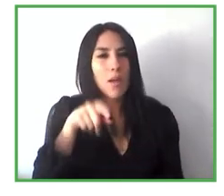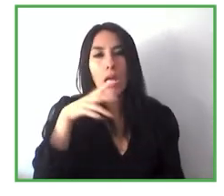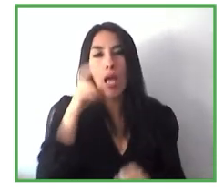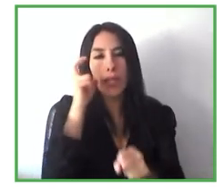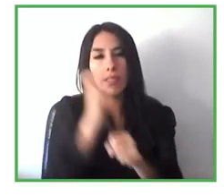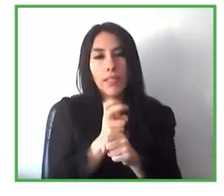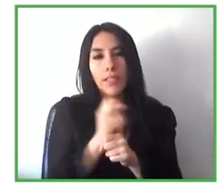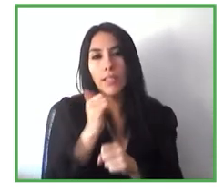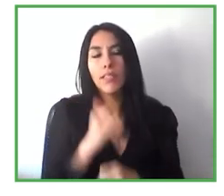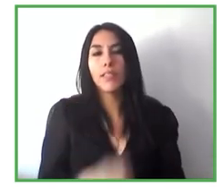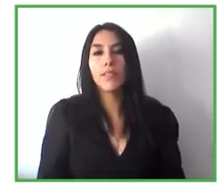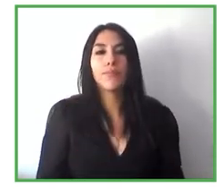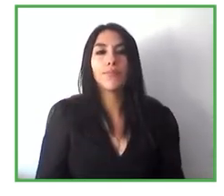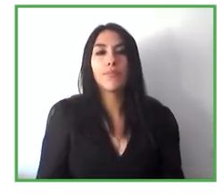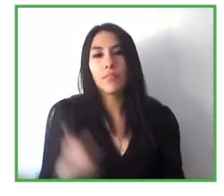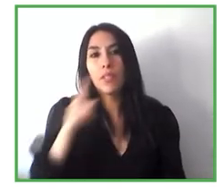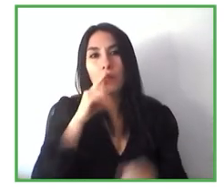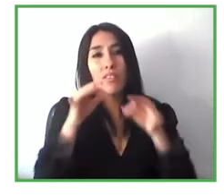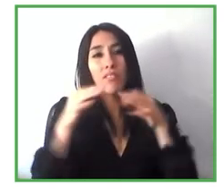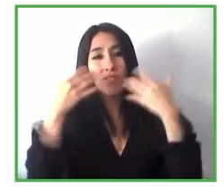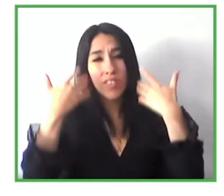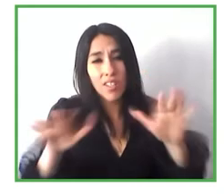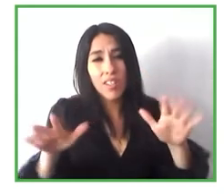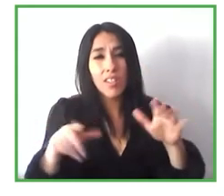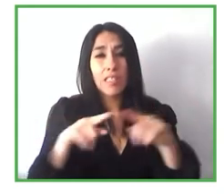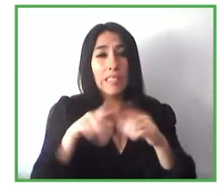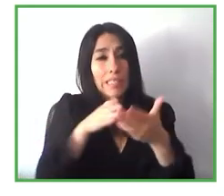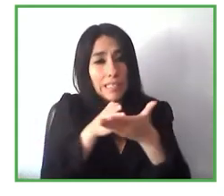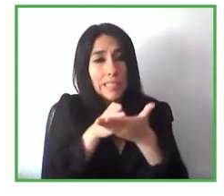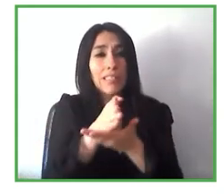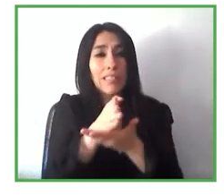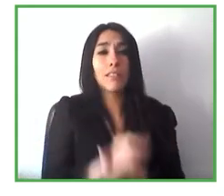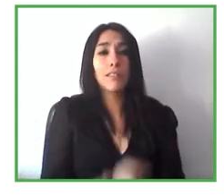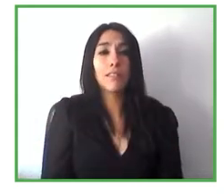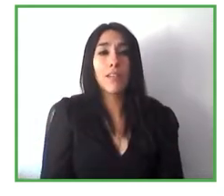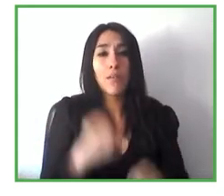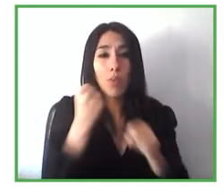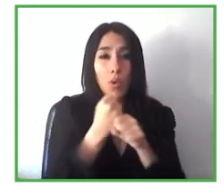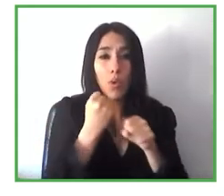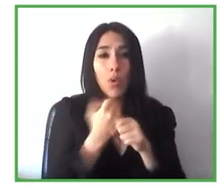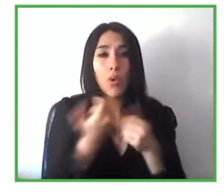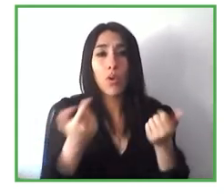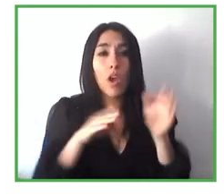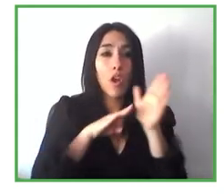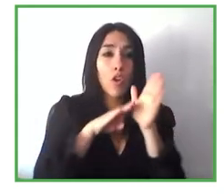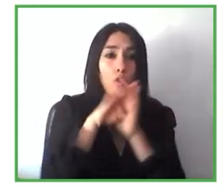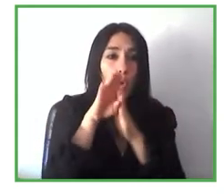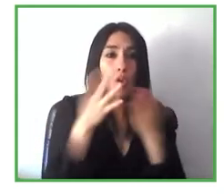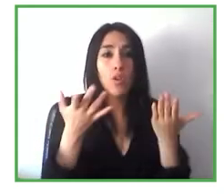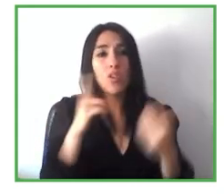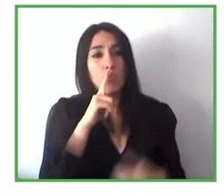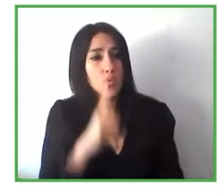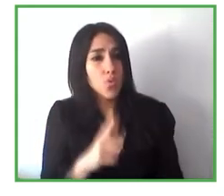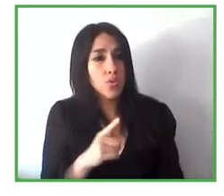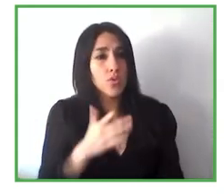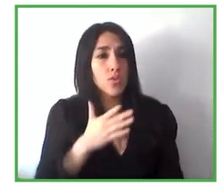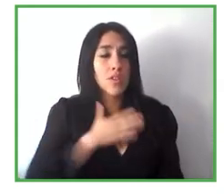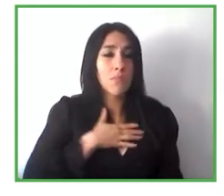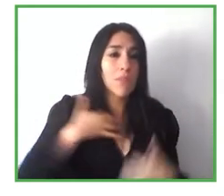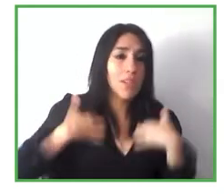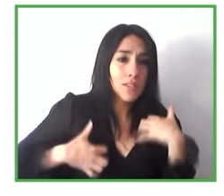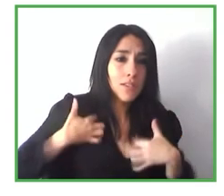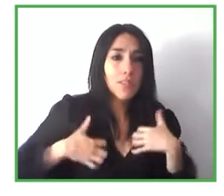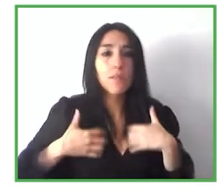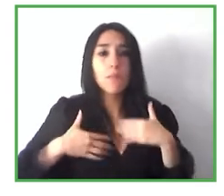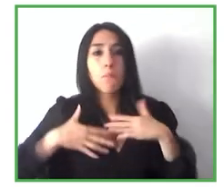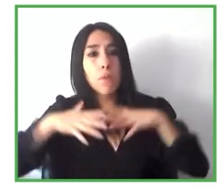intervenir en este tipo de en este tipo de desarrollos lo cual la verdad que me parece muy interesante y con muchas aplicaciones para sobre todo el ámbito de